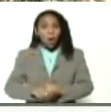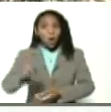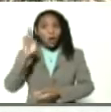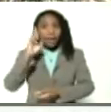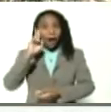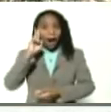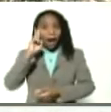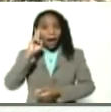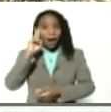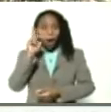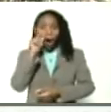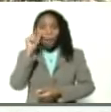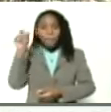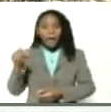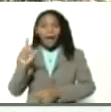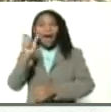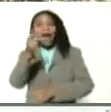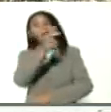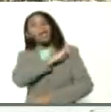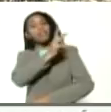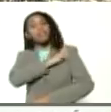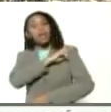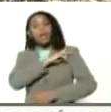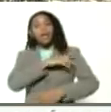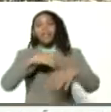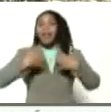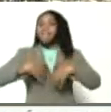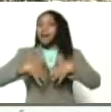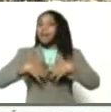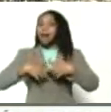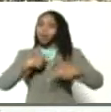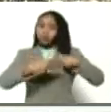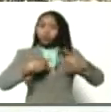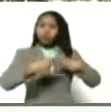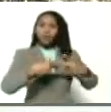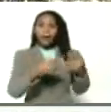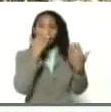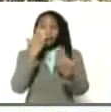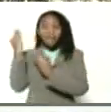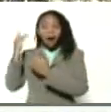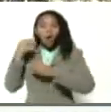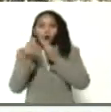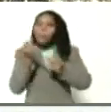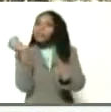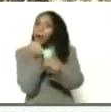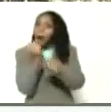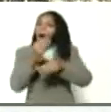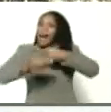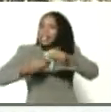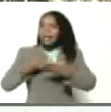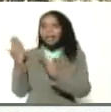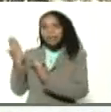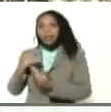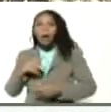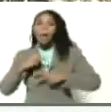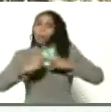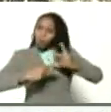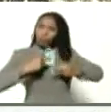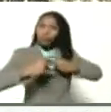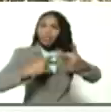Escobar, gerente de la planta procesadora, para que ustedes vean el trabajo que se está haciendo. Producir,